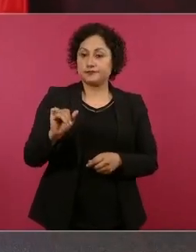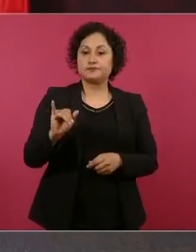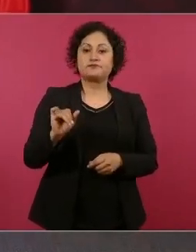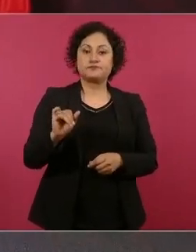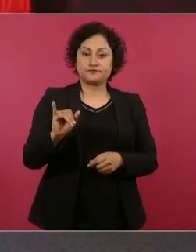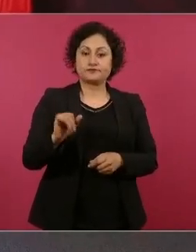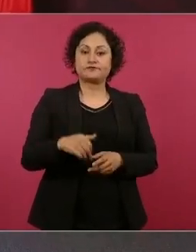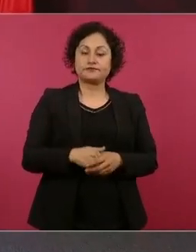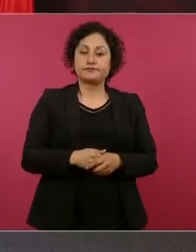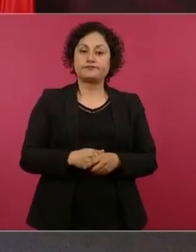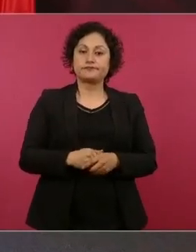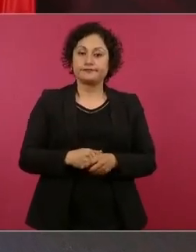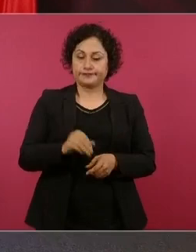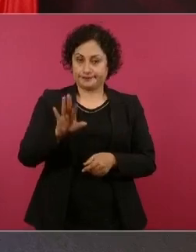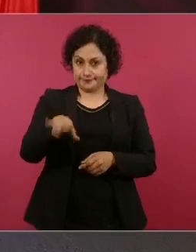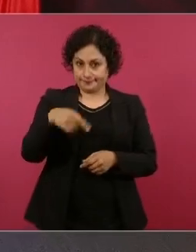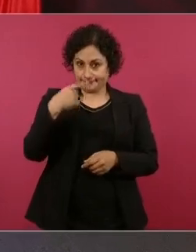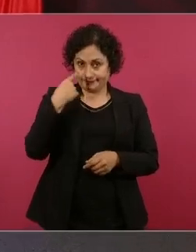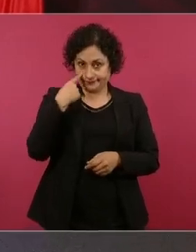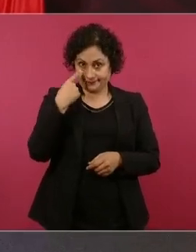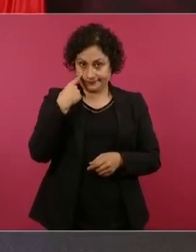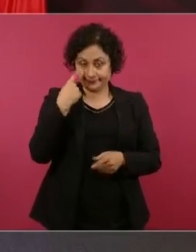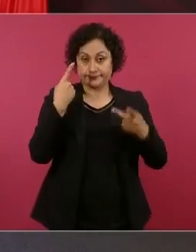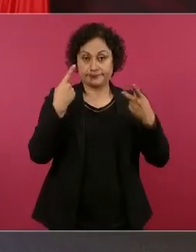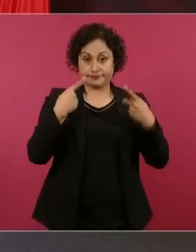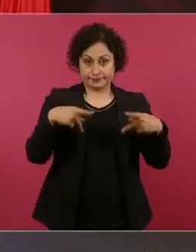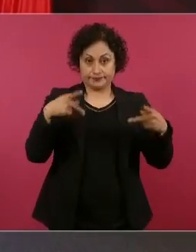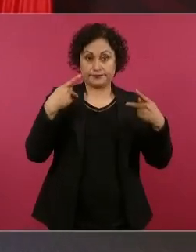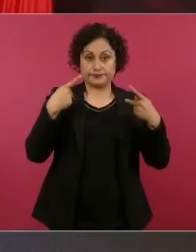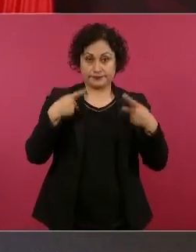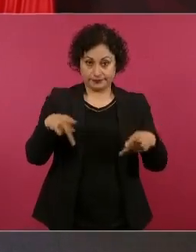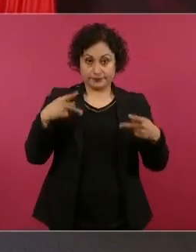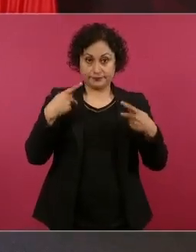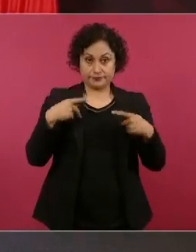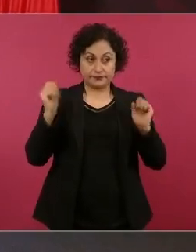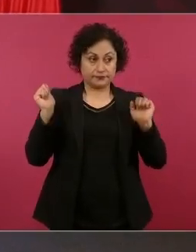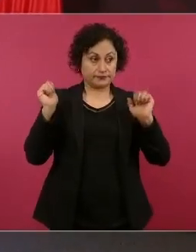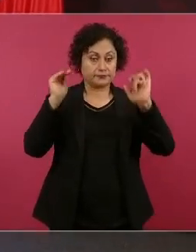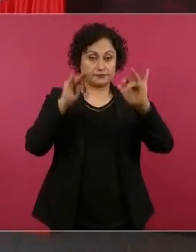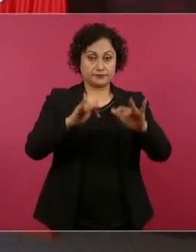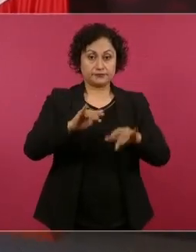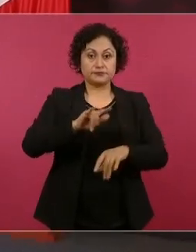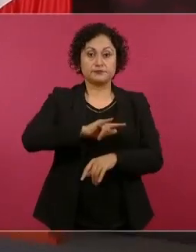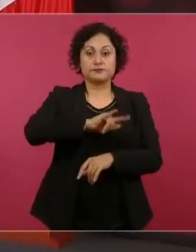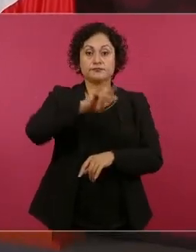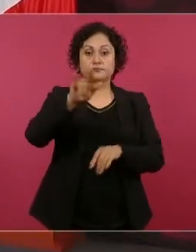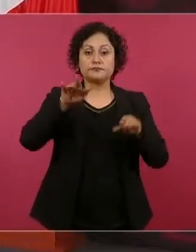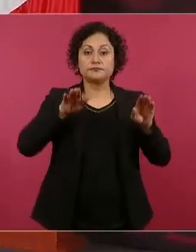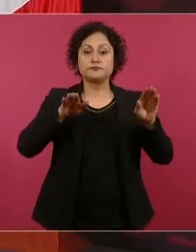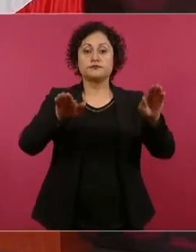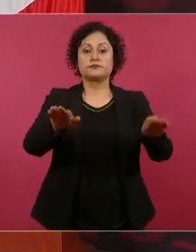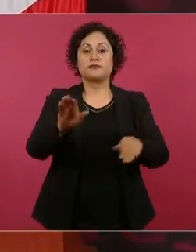sí. La gente que usa el aeropuerto de Felipe Ángeles nota